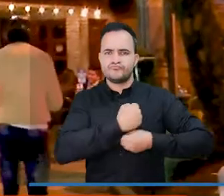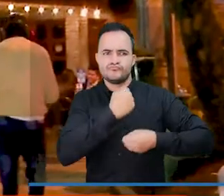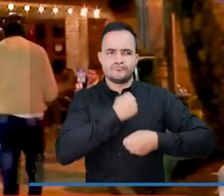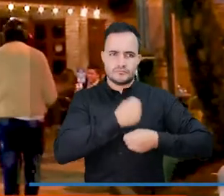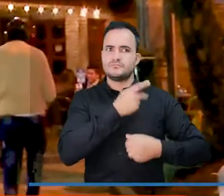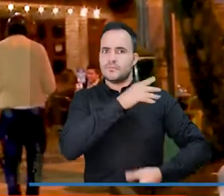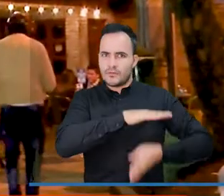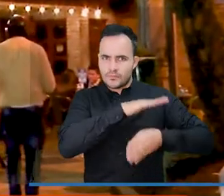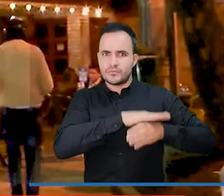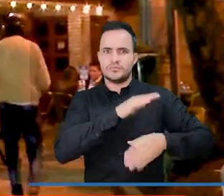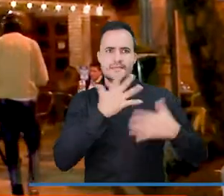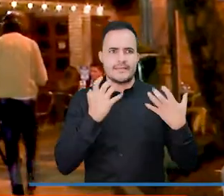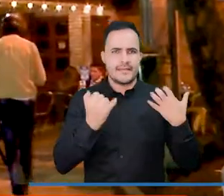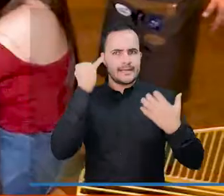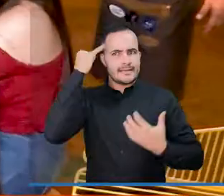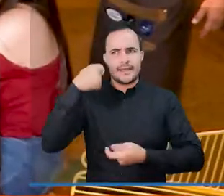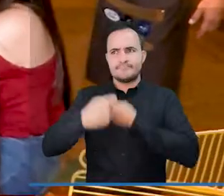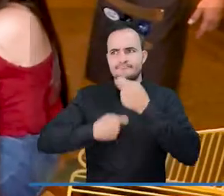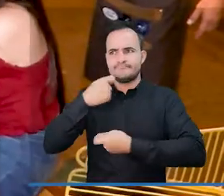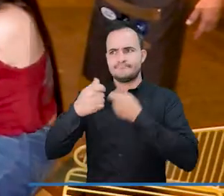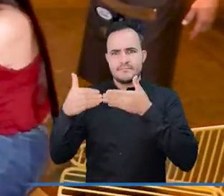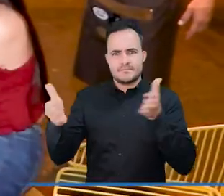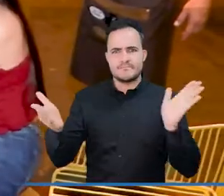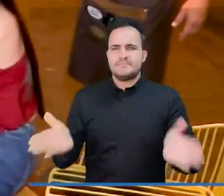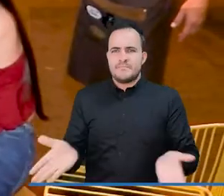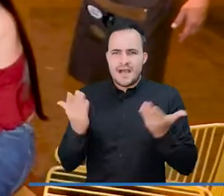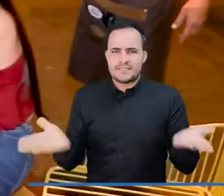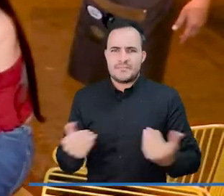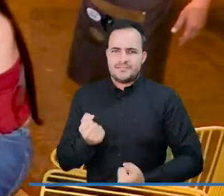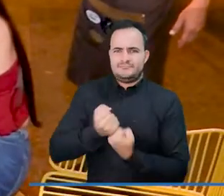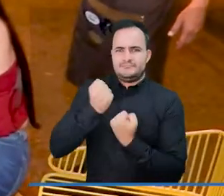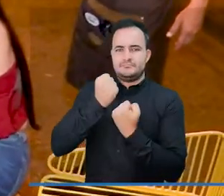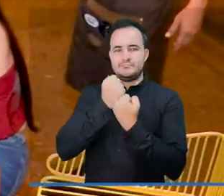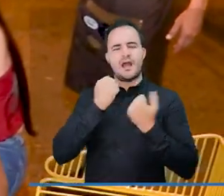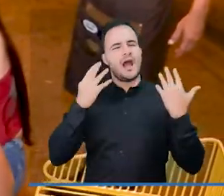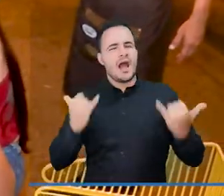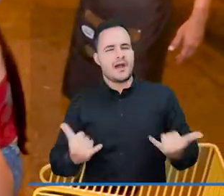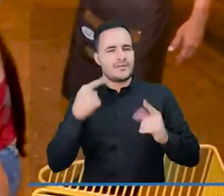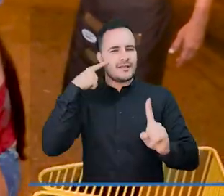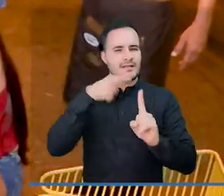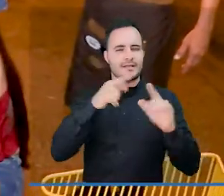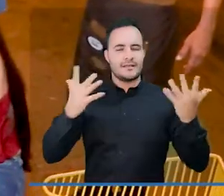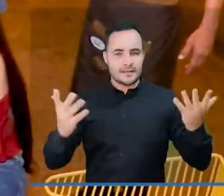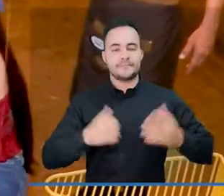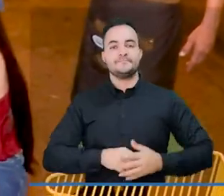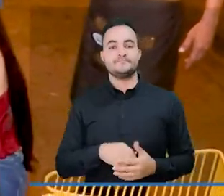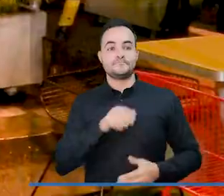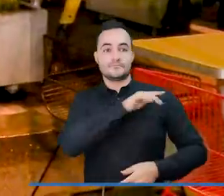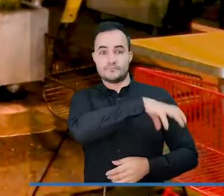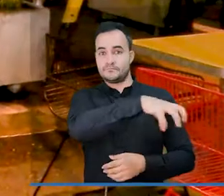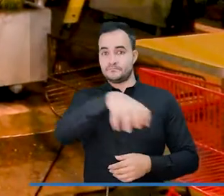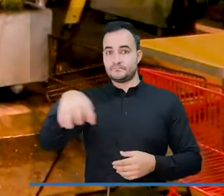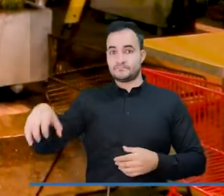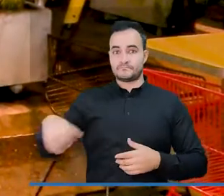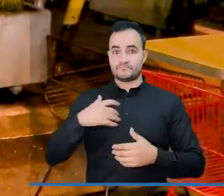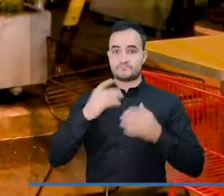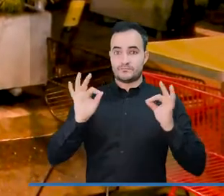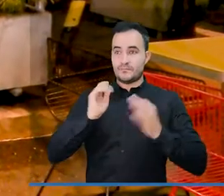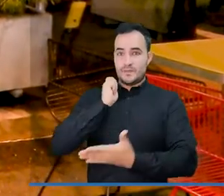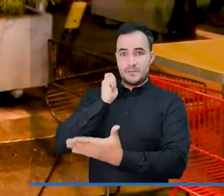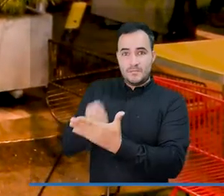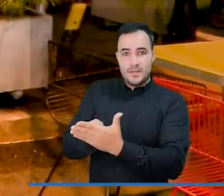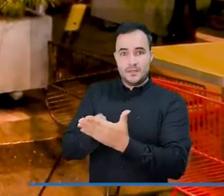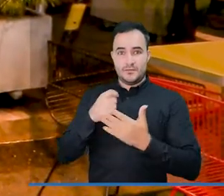estrategias para impulsar la reactivación económica. Esta vez contribuirá con la disminución del pago que hacen los establecimientos por el uso y